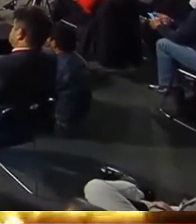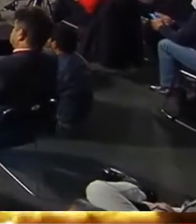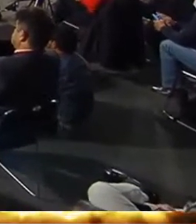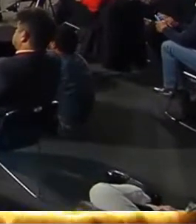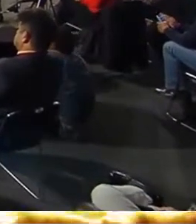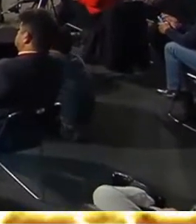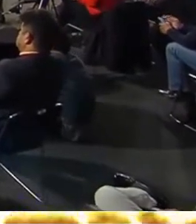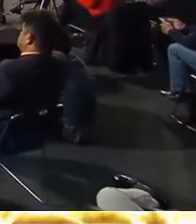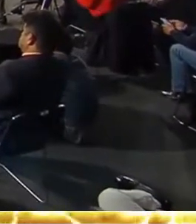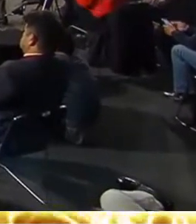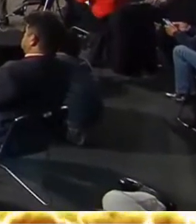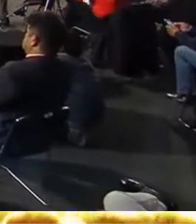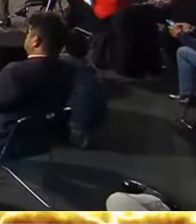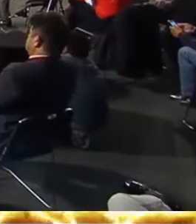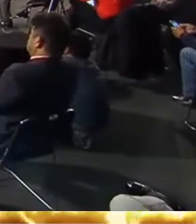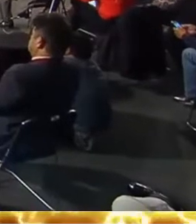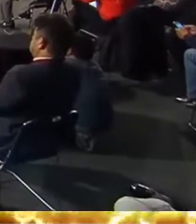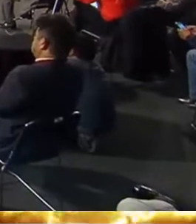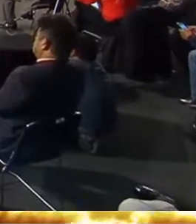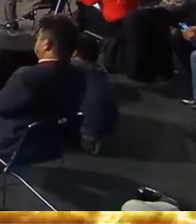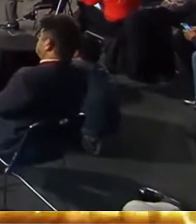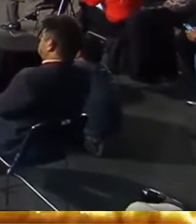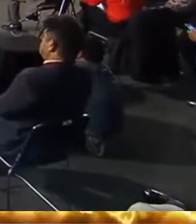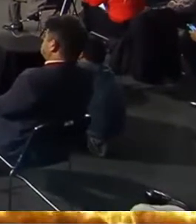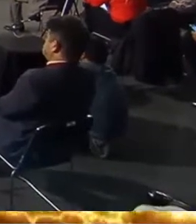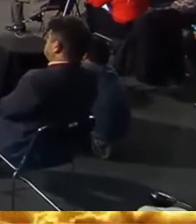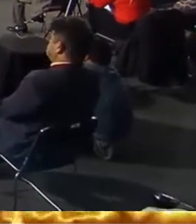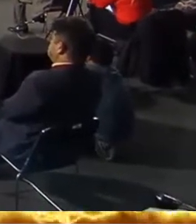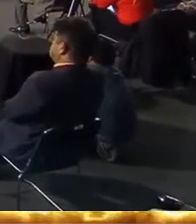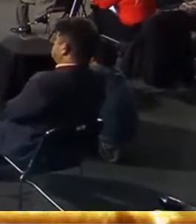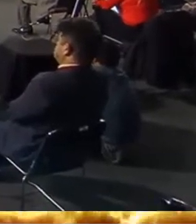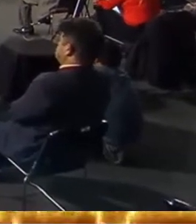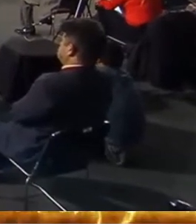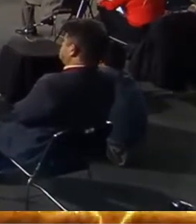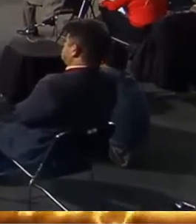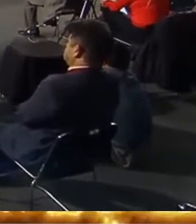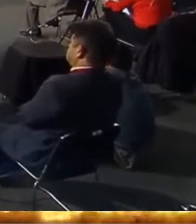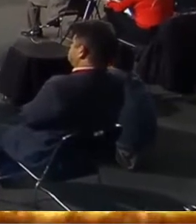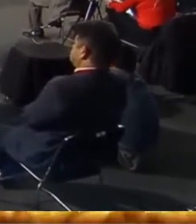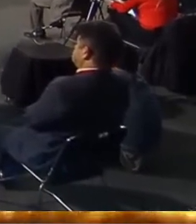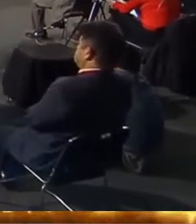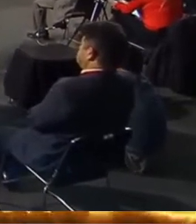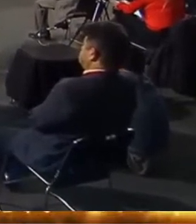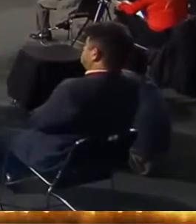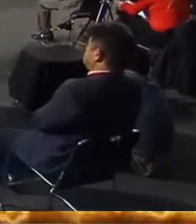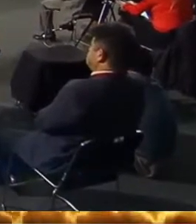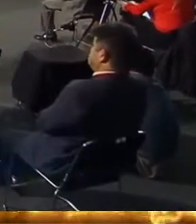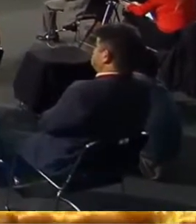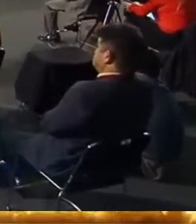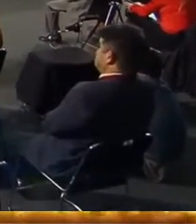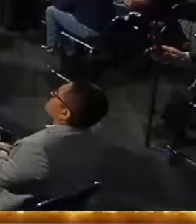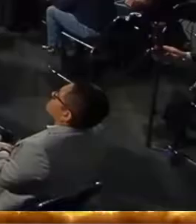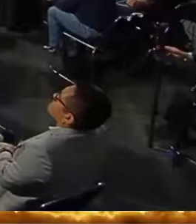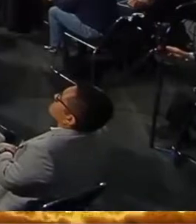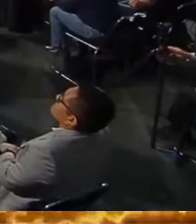de Zoe Robledo, director general del IMSS. Aquí lo escuchamos.